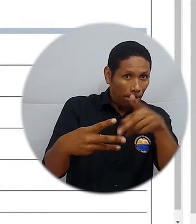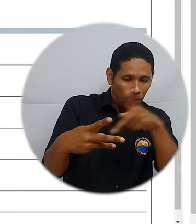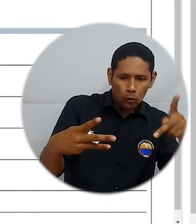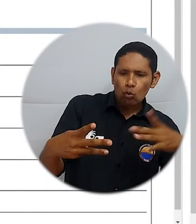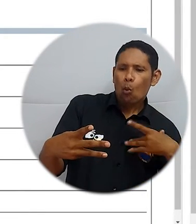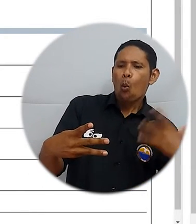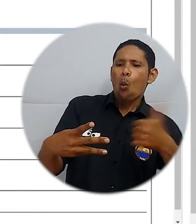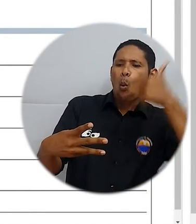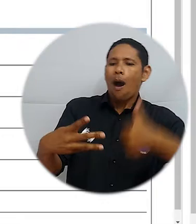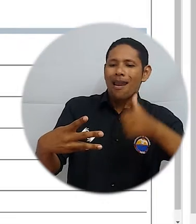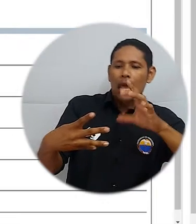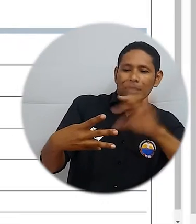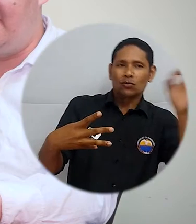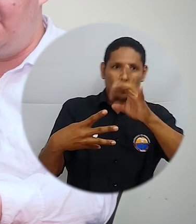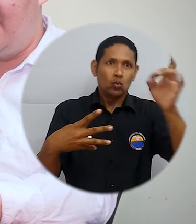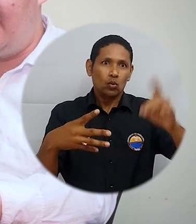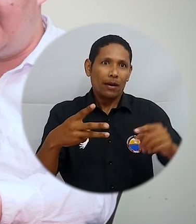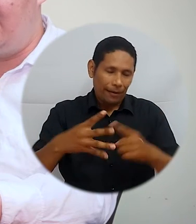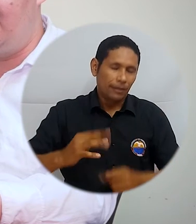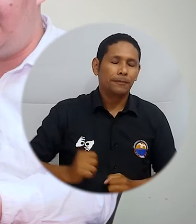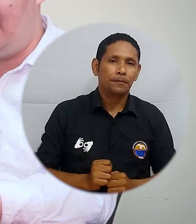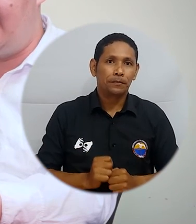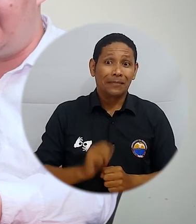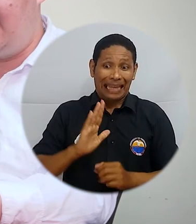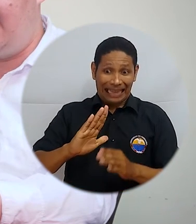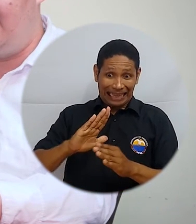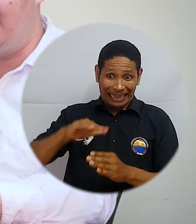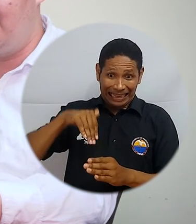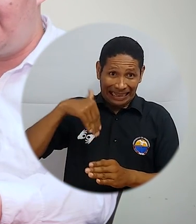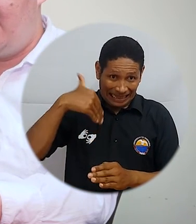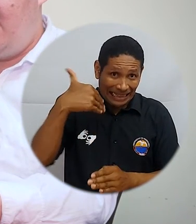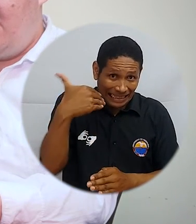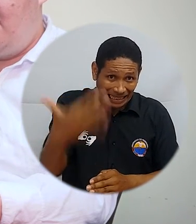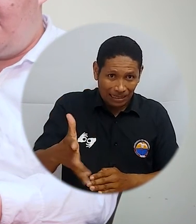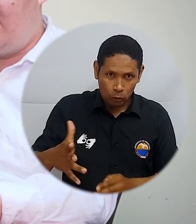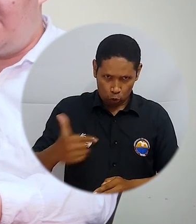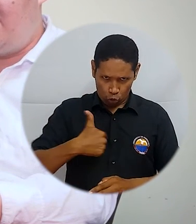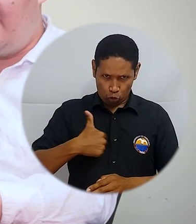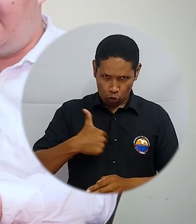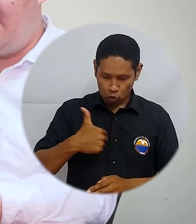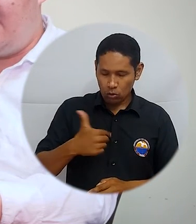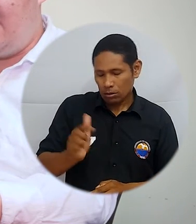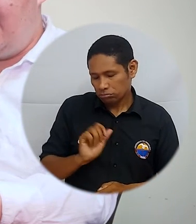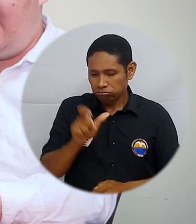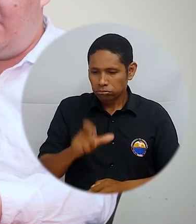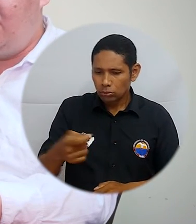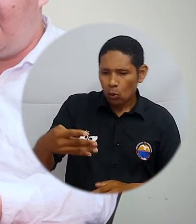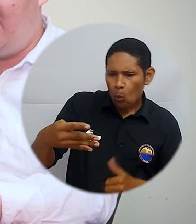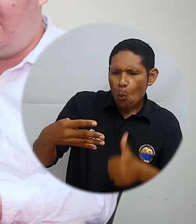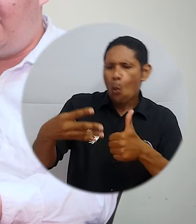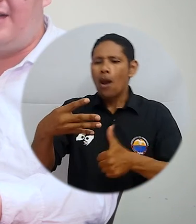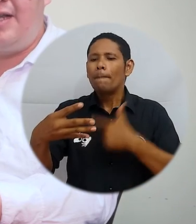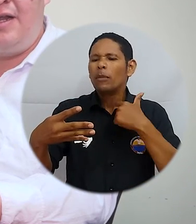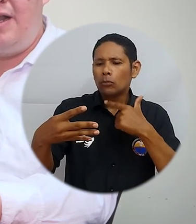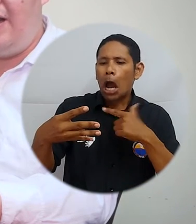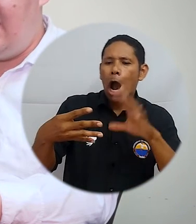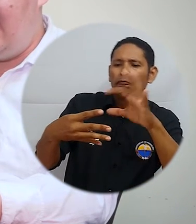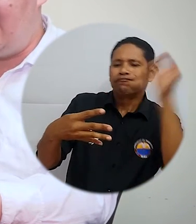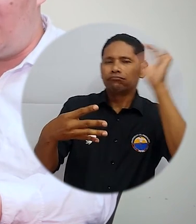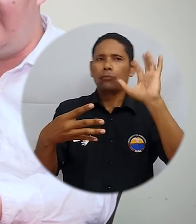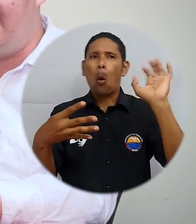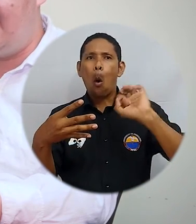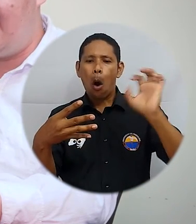candidatos habilitados para participar en la consulta para ser elegidos. Posteriormente el usuario hace